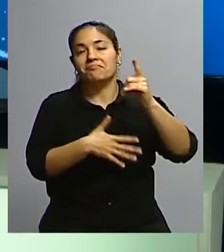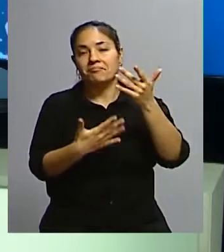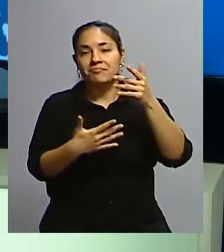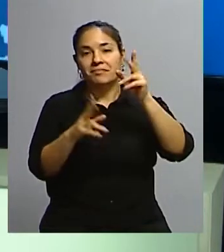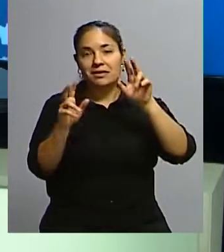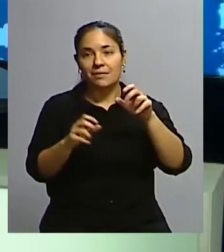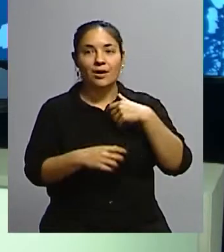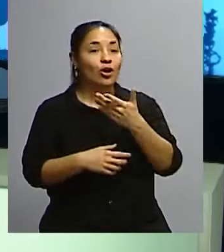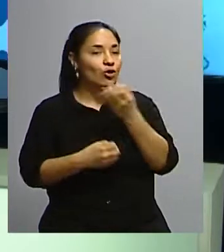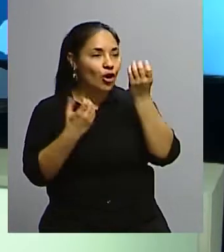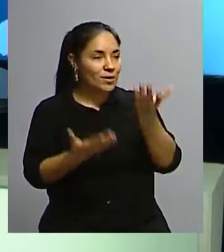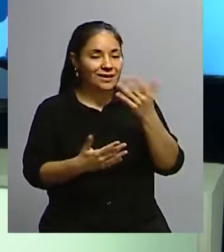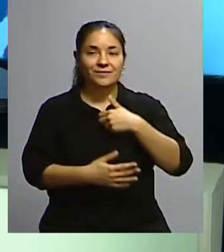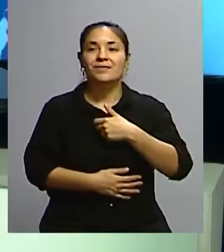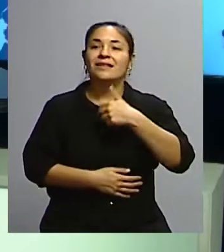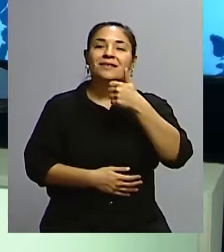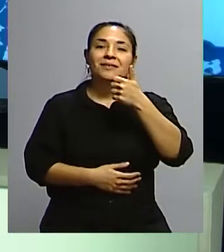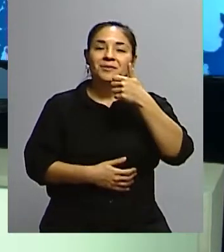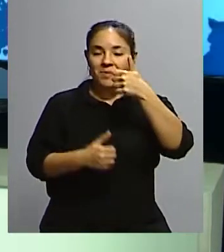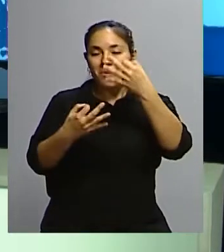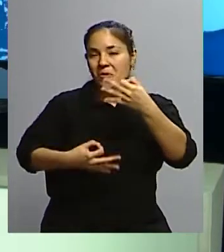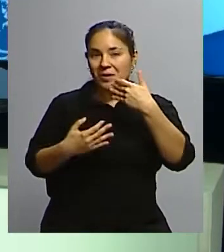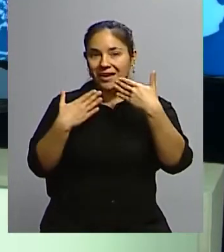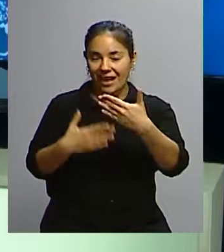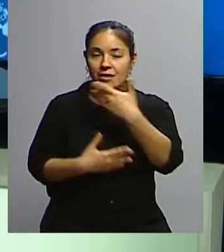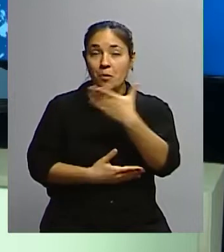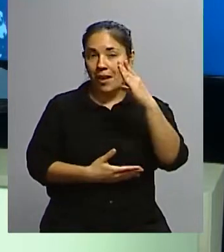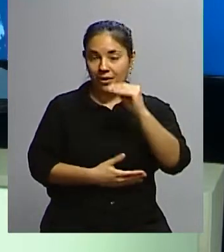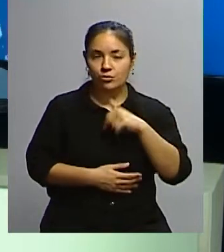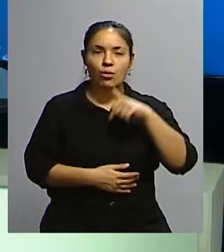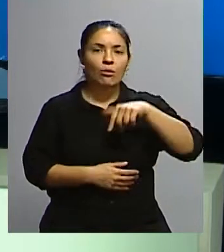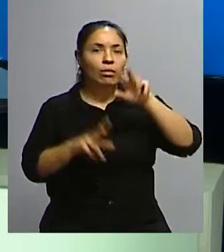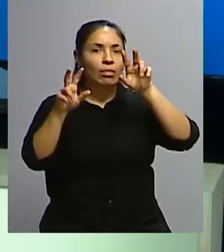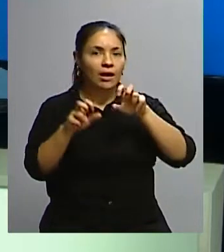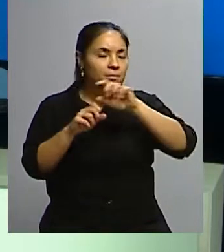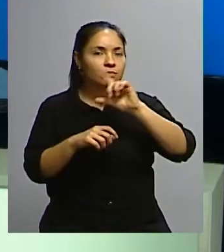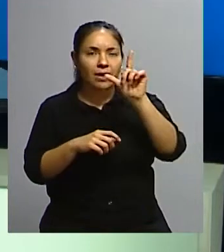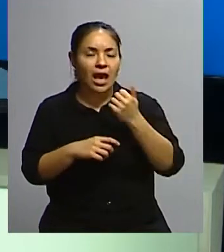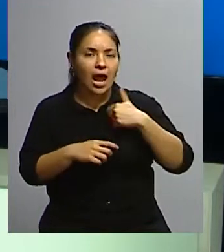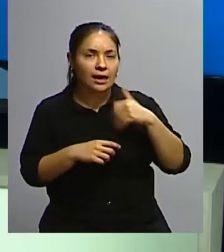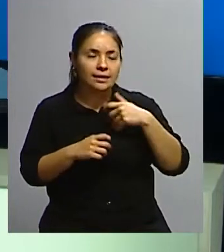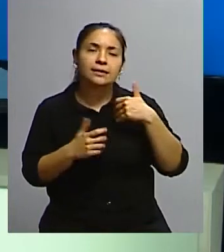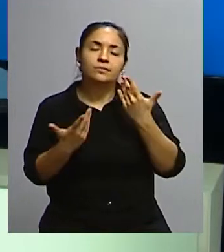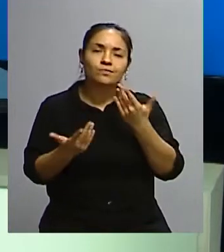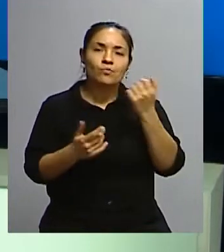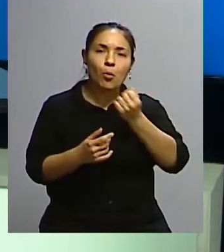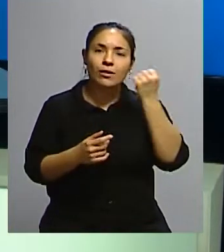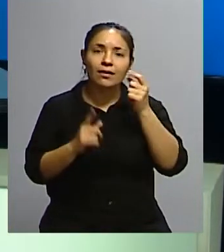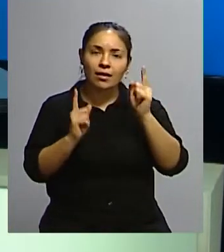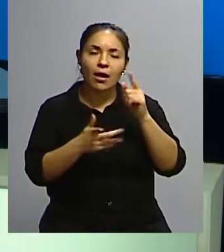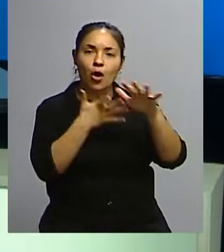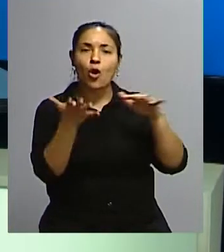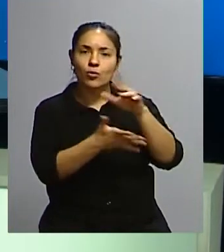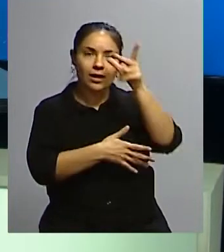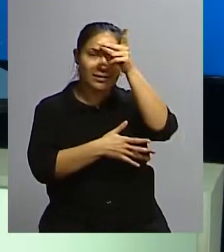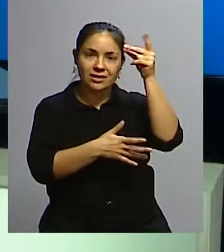Claudia, buenas noches. Hoy nos convoca un tema muy importante para los argentinos, sobre todo para los mendocinos y para la comunidad chilena, que hay muchos